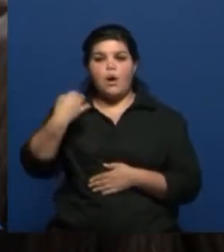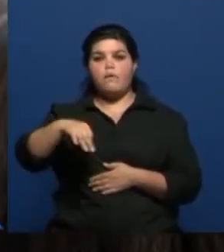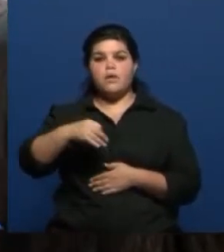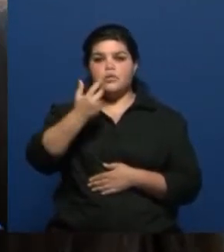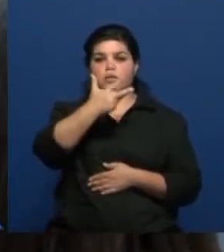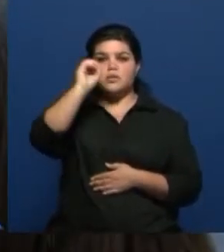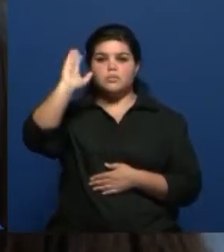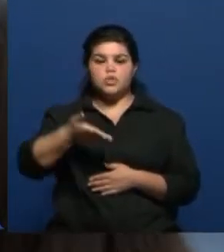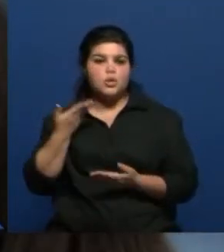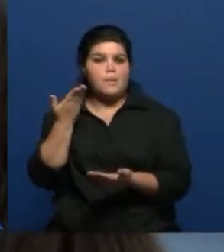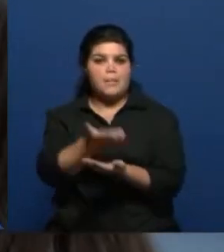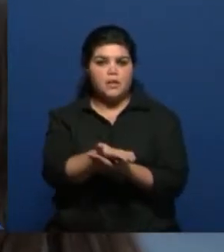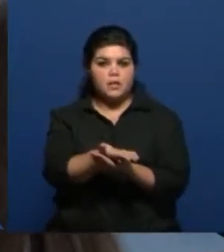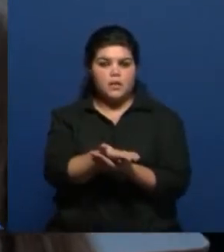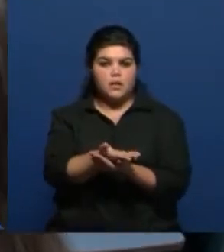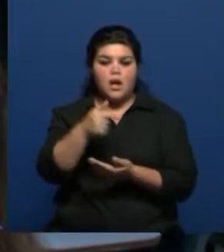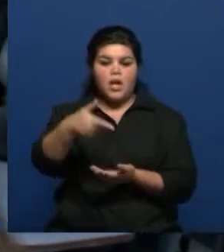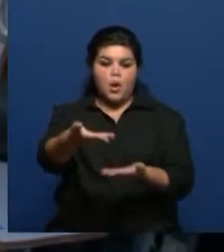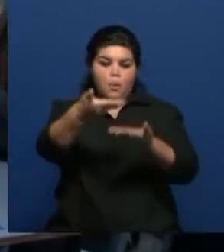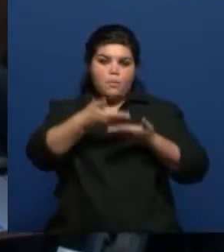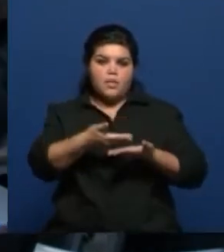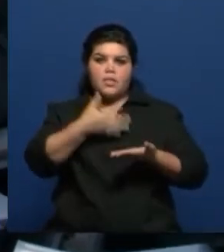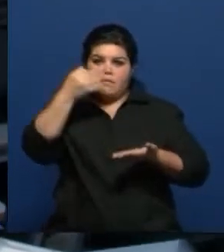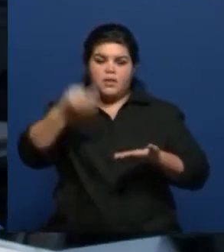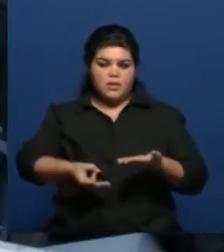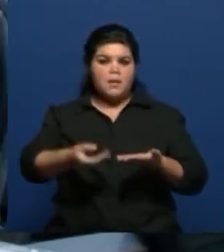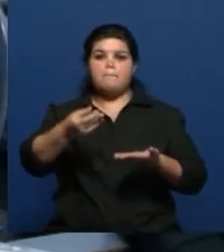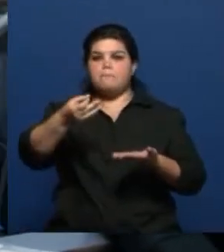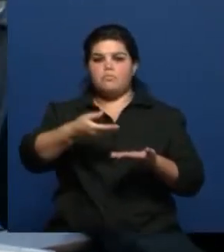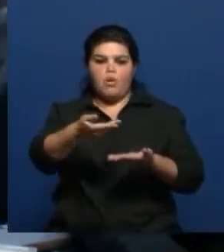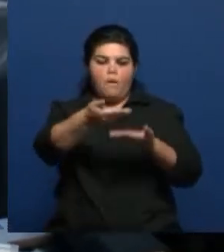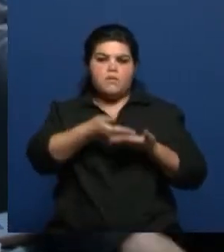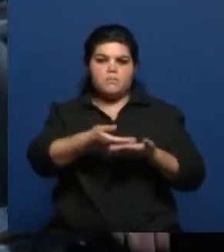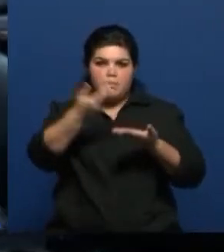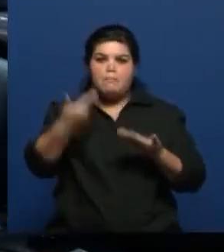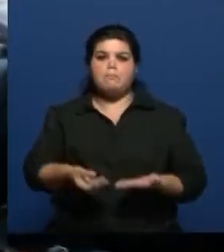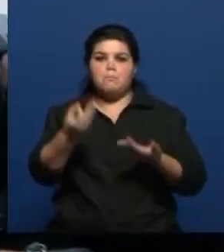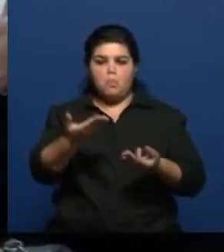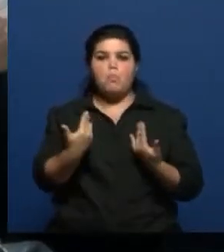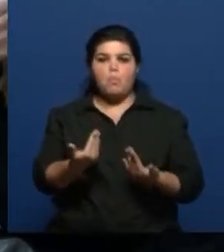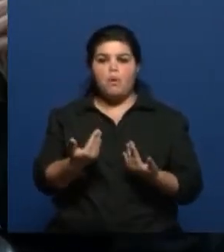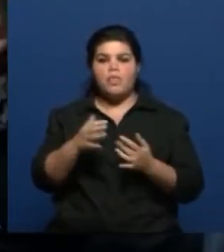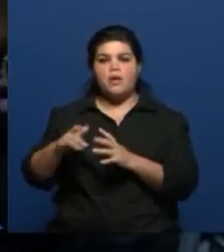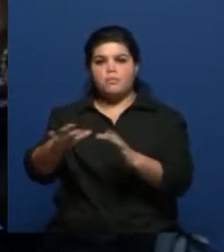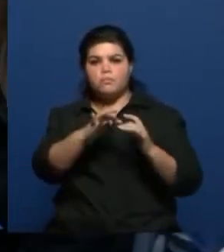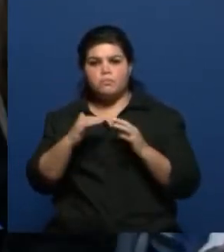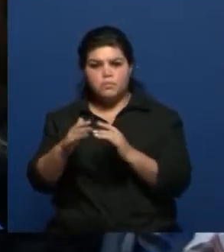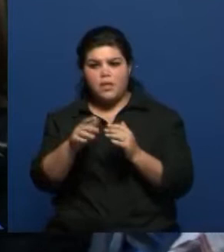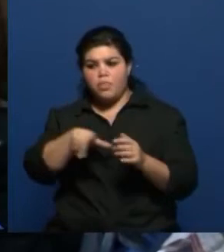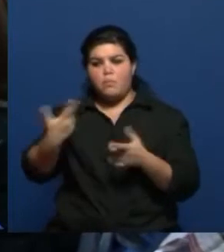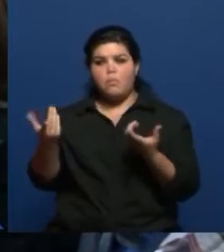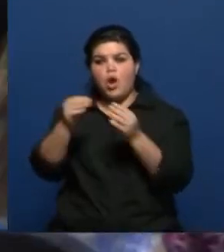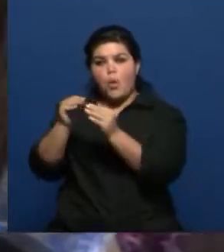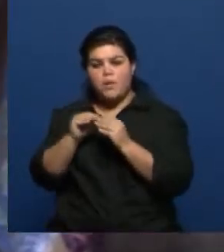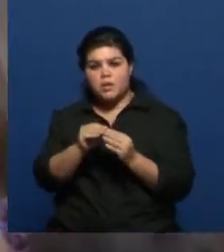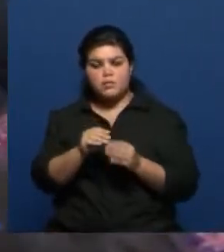35%, sino que haya un ofrecimiento razonable que podamos debatir con los compañeros y las compañeras. O sea